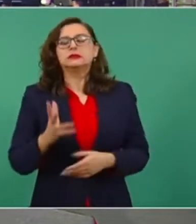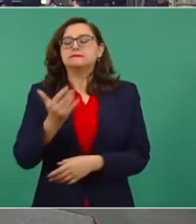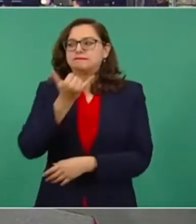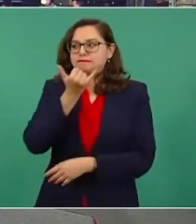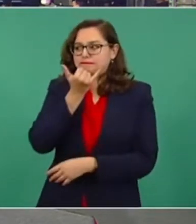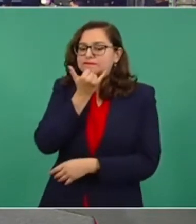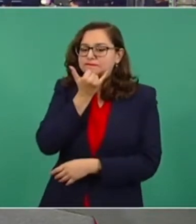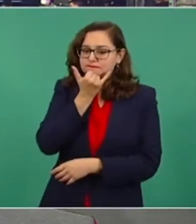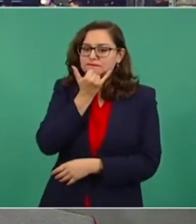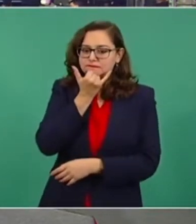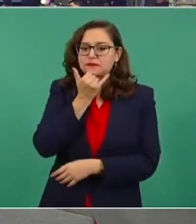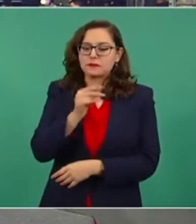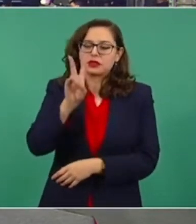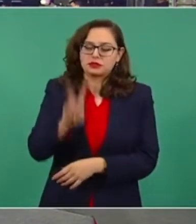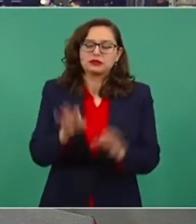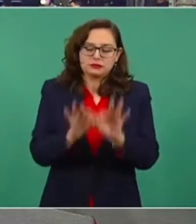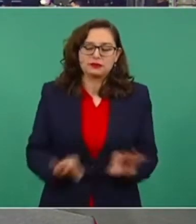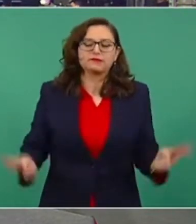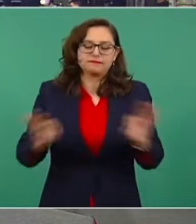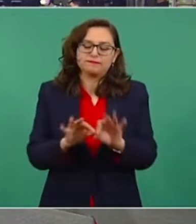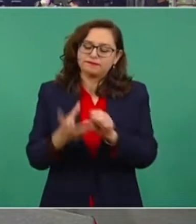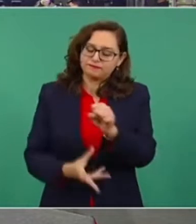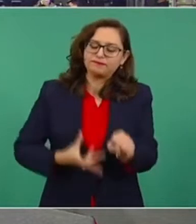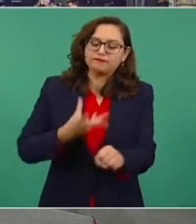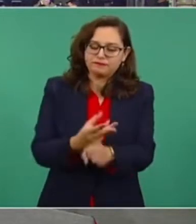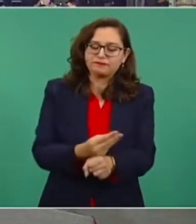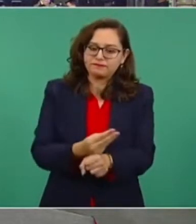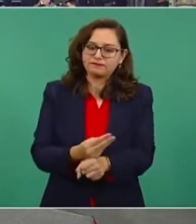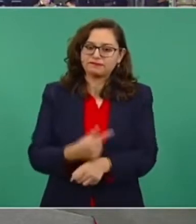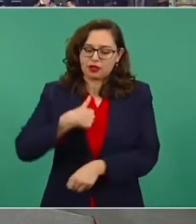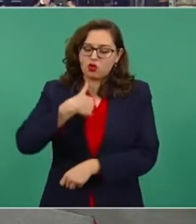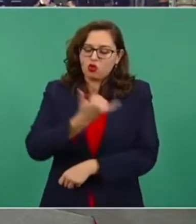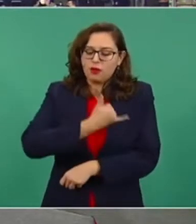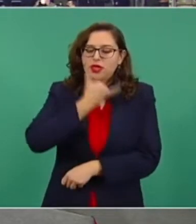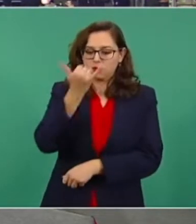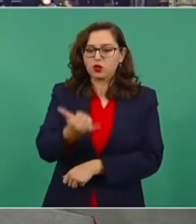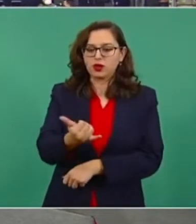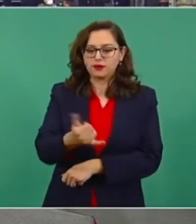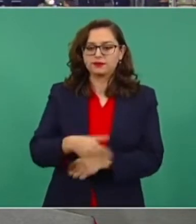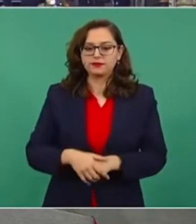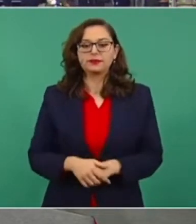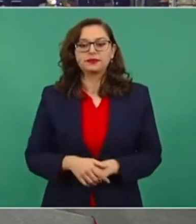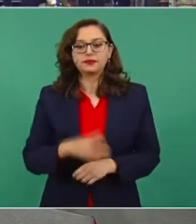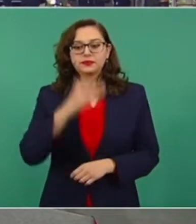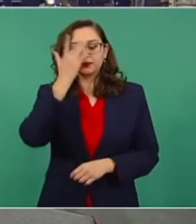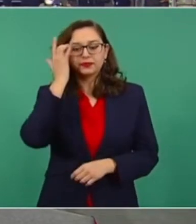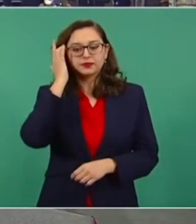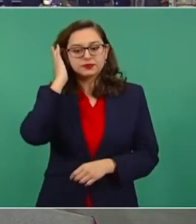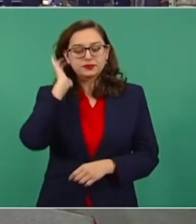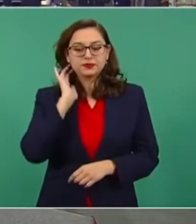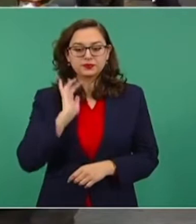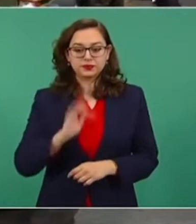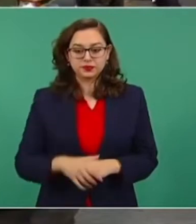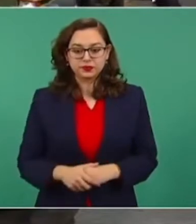creo que era importante comentarlo. Referente al mismo tema, lamentablemente